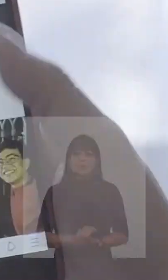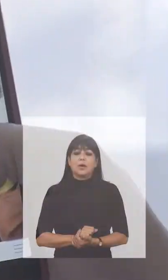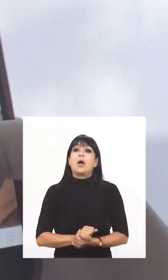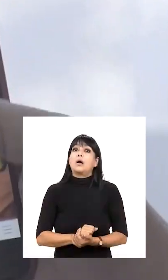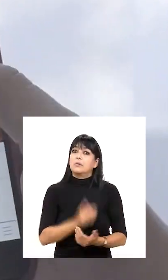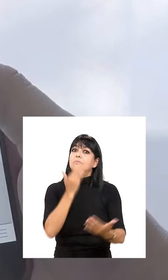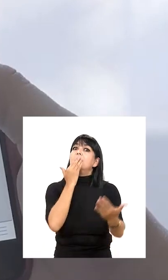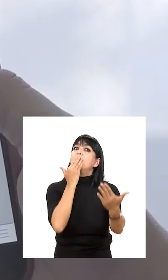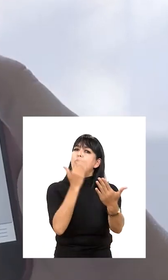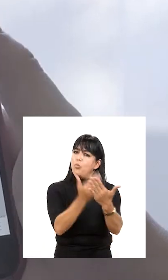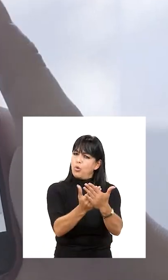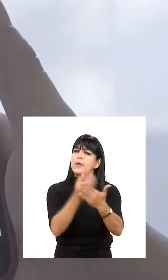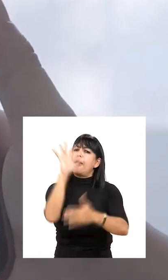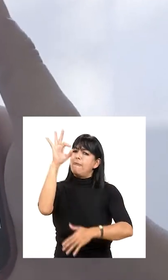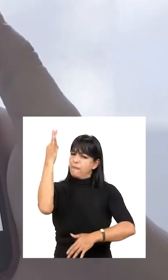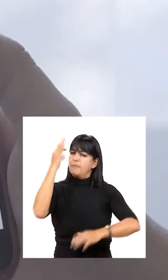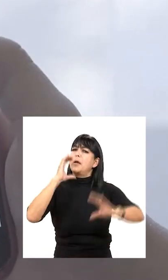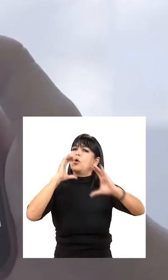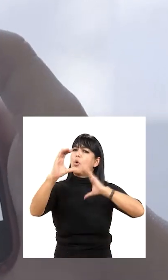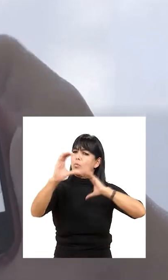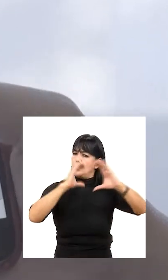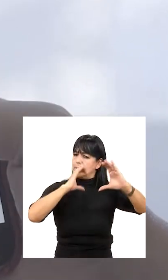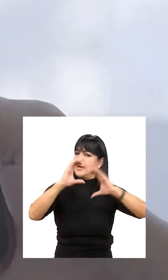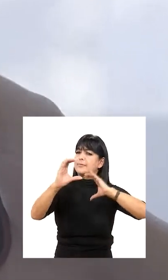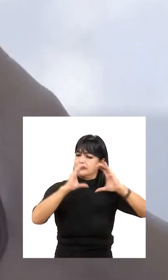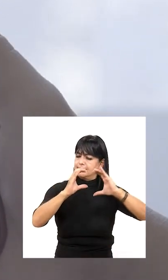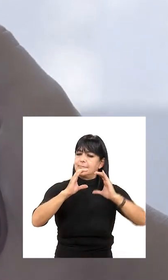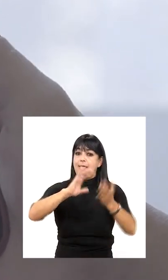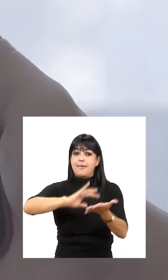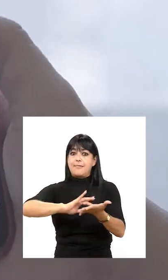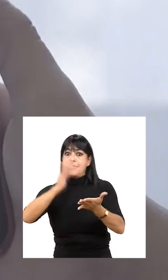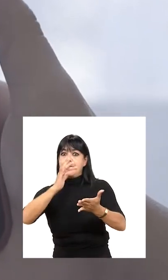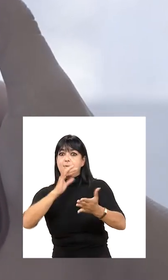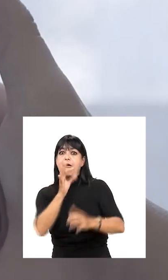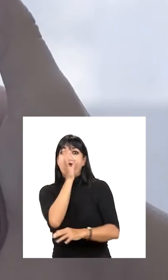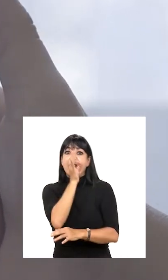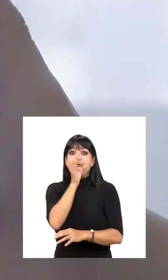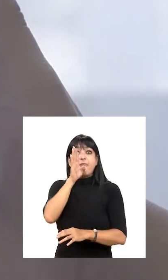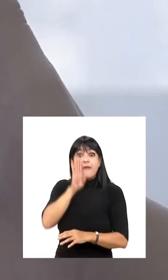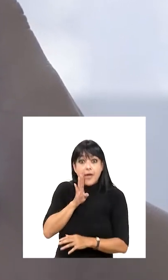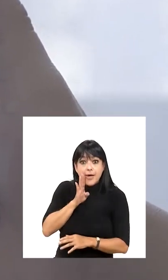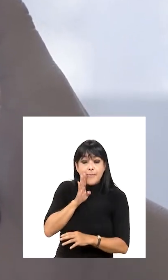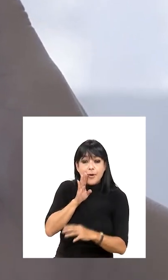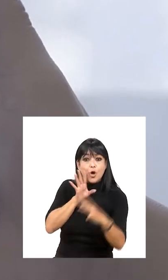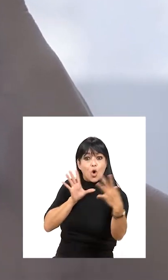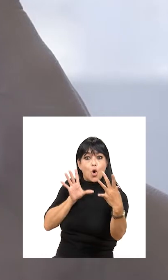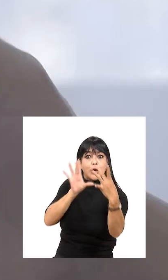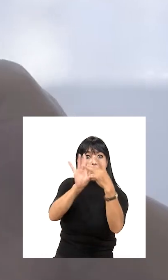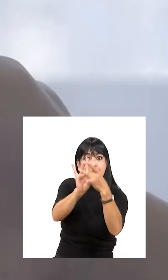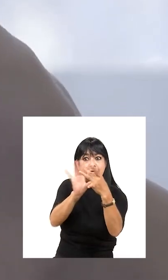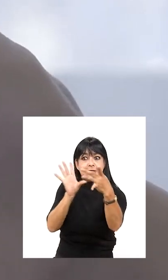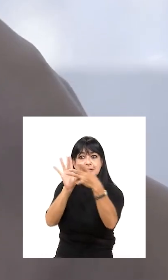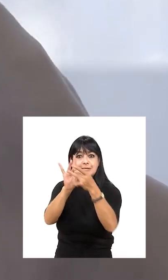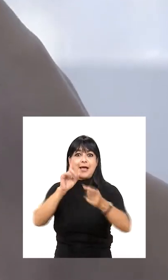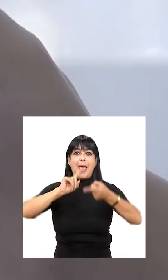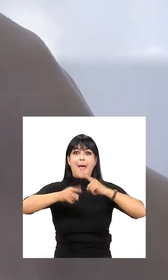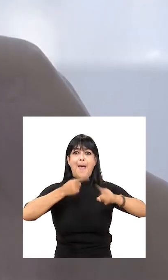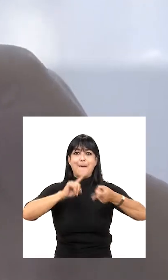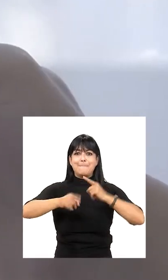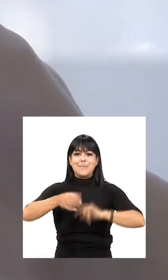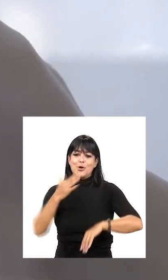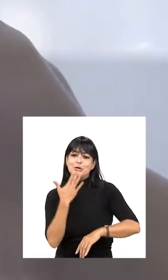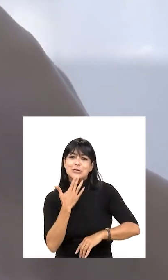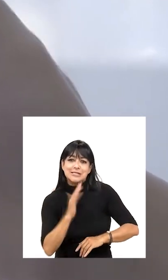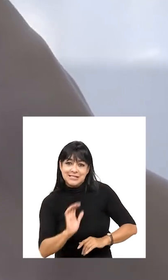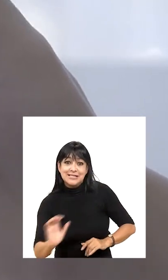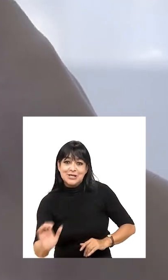Son una buena forma de comunicación. Gracias a sitios como Facebook, se puede conectar a viejos amigos